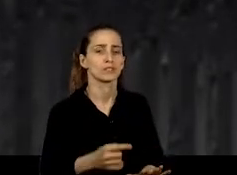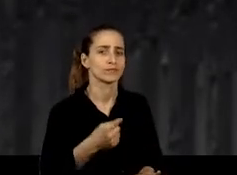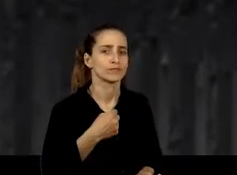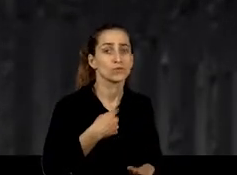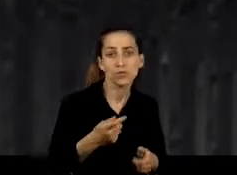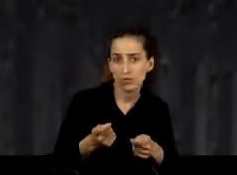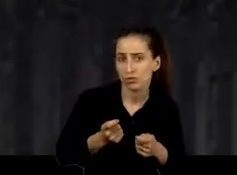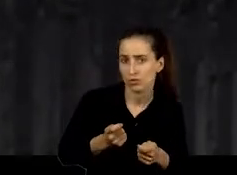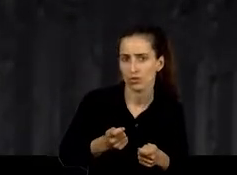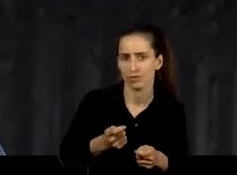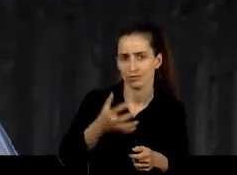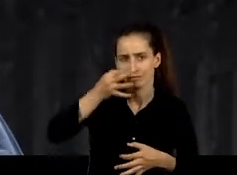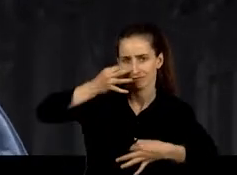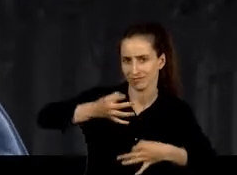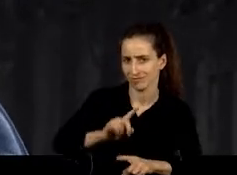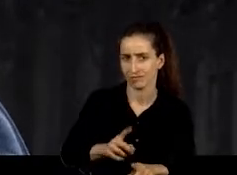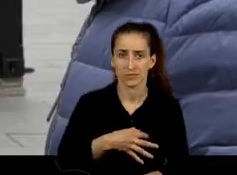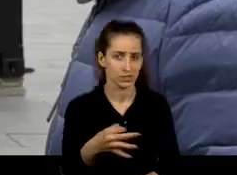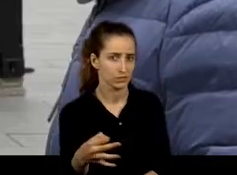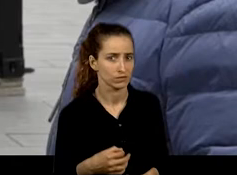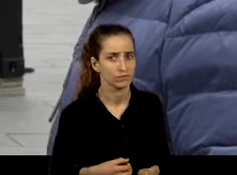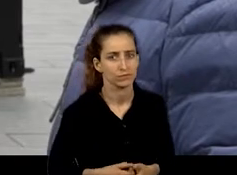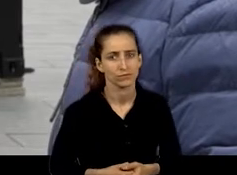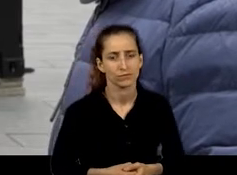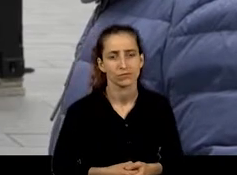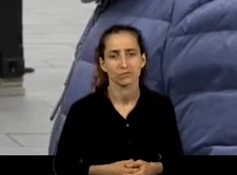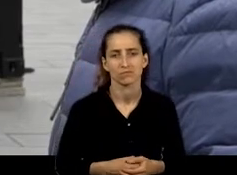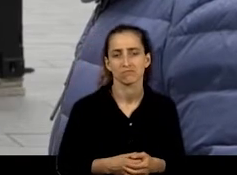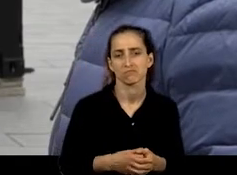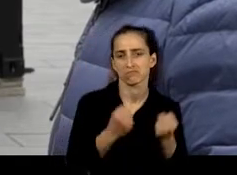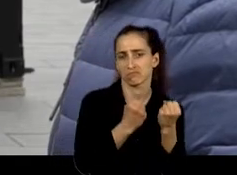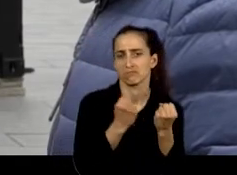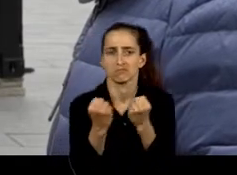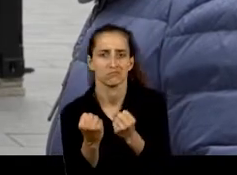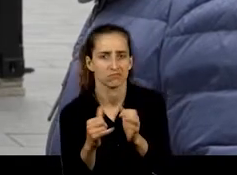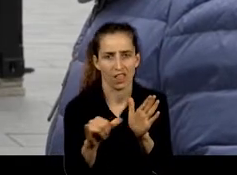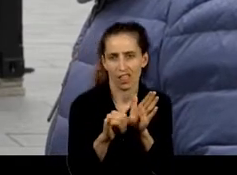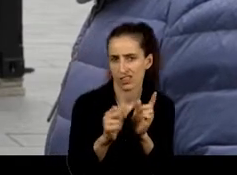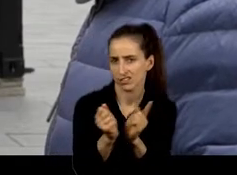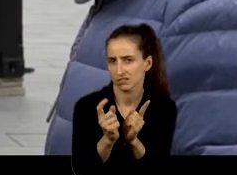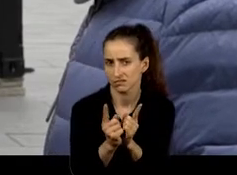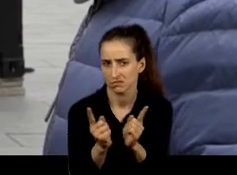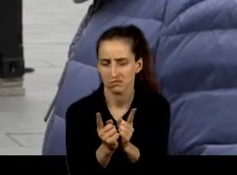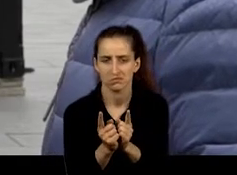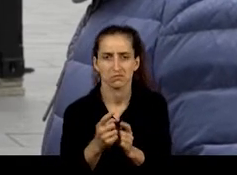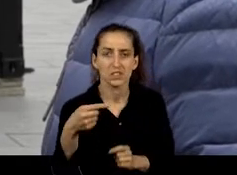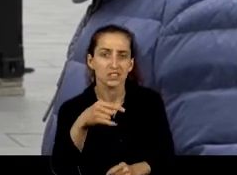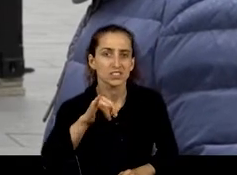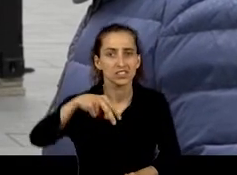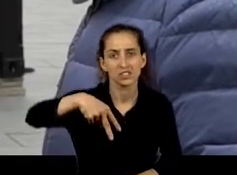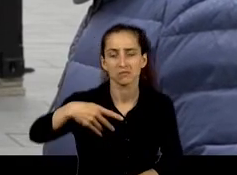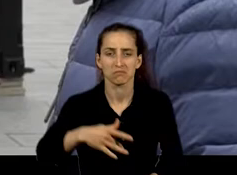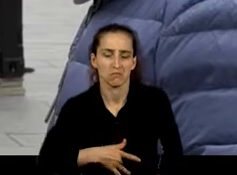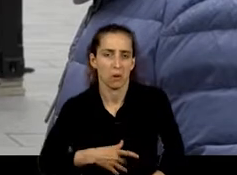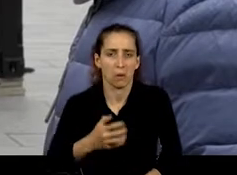controlo no existe. Exacto. El trayecto es corto, ha sido solo uno y no vamos, pero